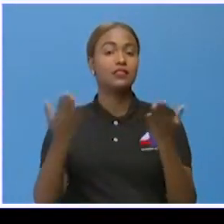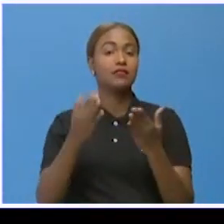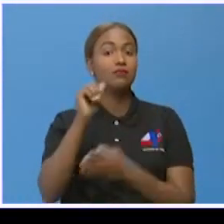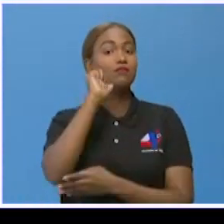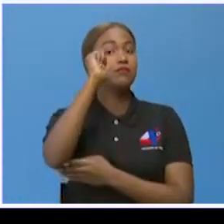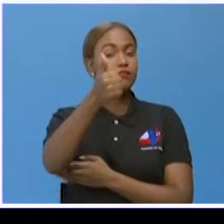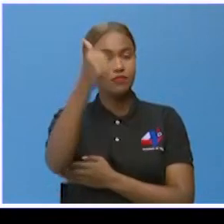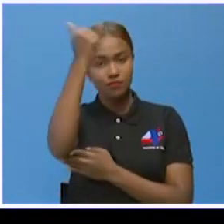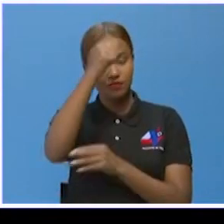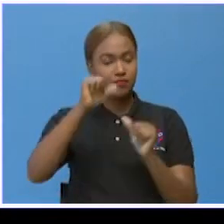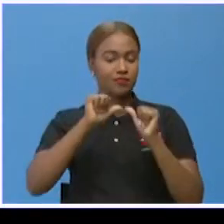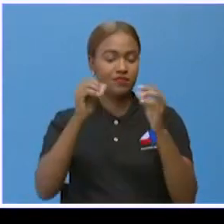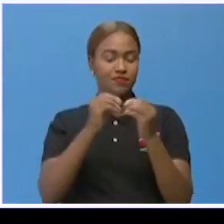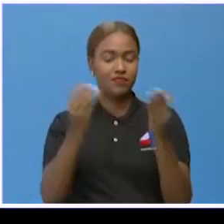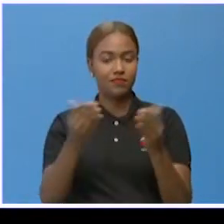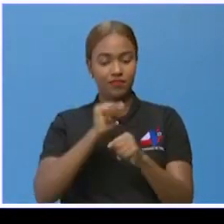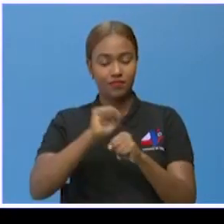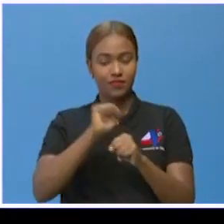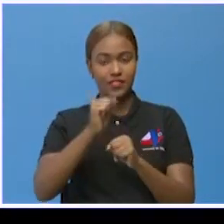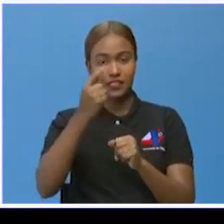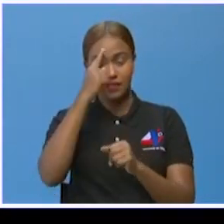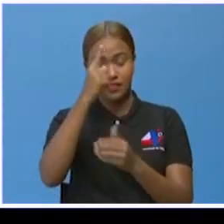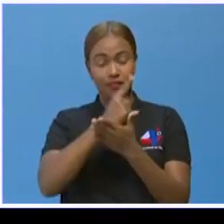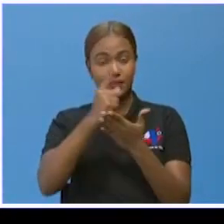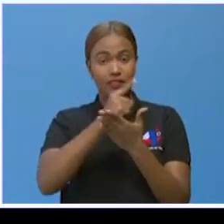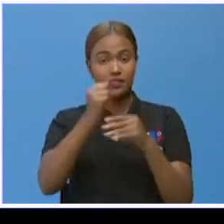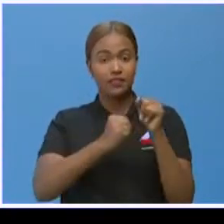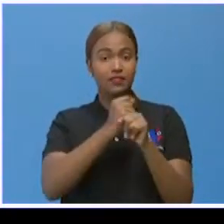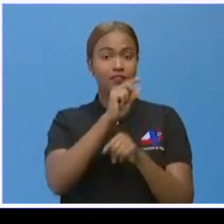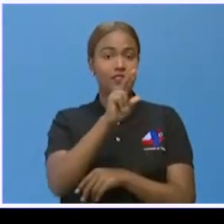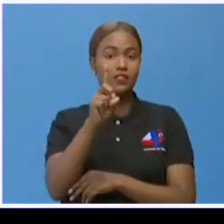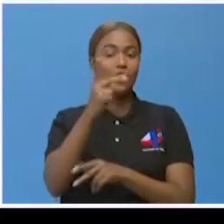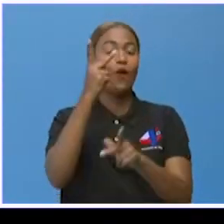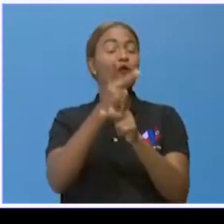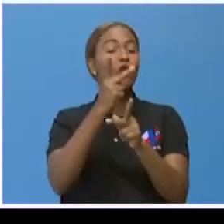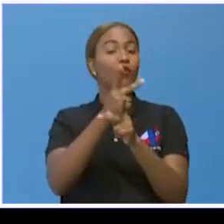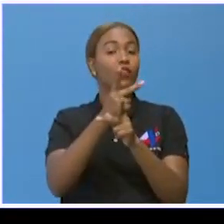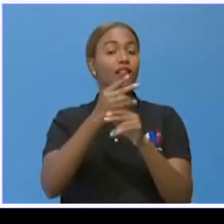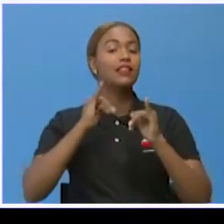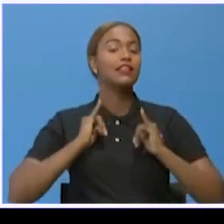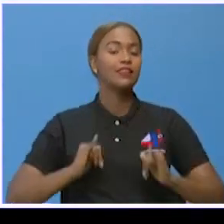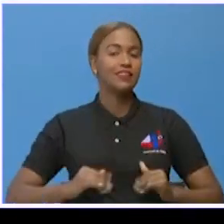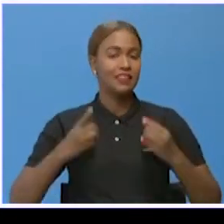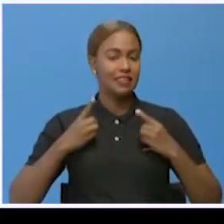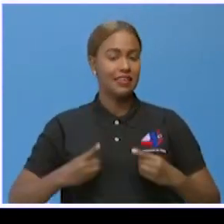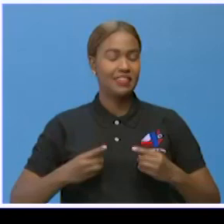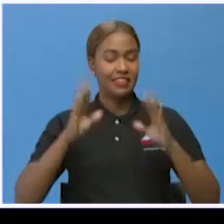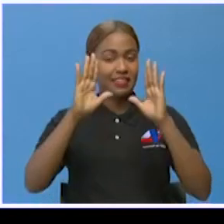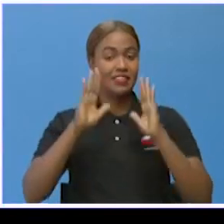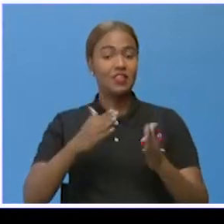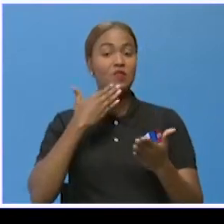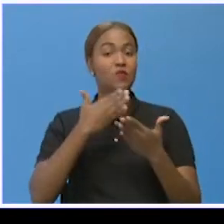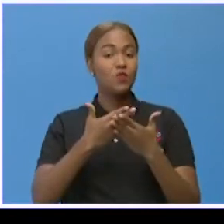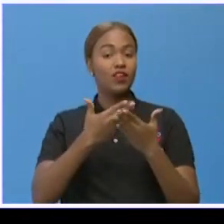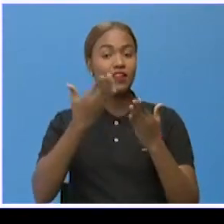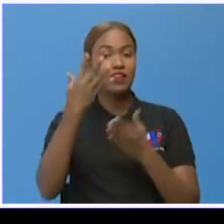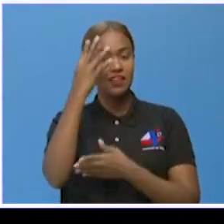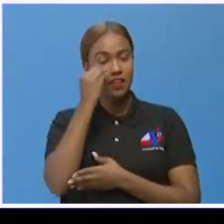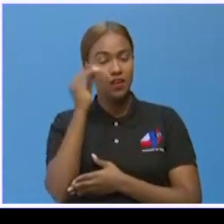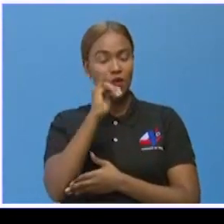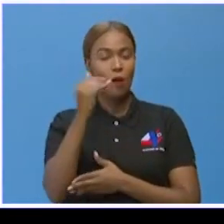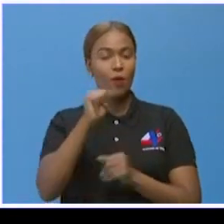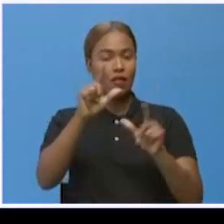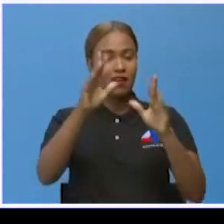Mañana, domingo, continuamos con este operativo Semana Santa 2021. Sean felices, descansen, que tengan excelente sueño y compartan nuestra